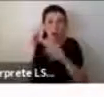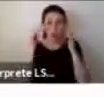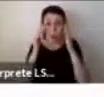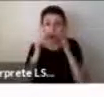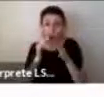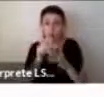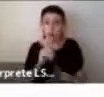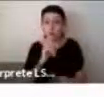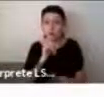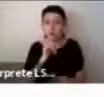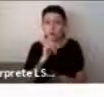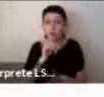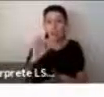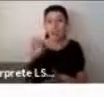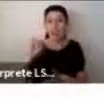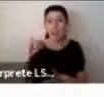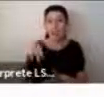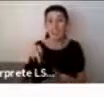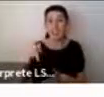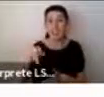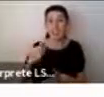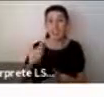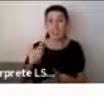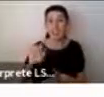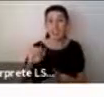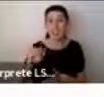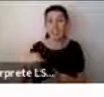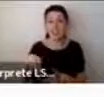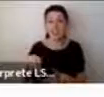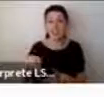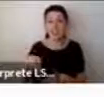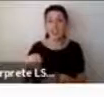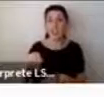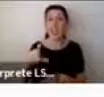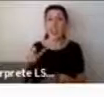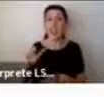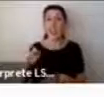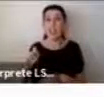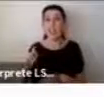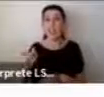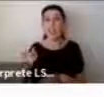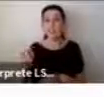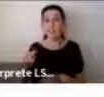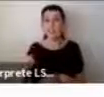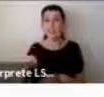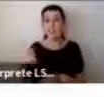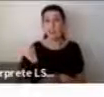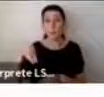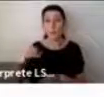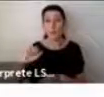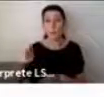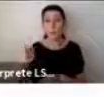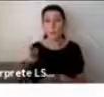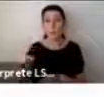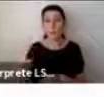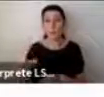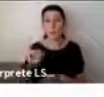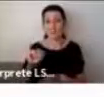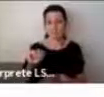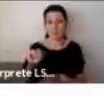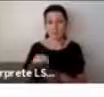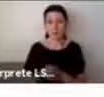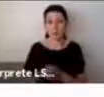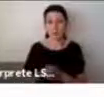también Bill Gates, o incluso Messi. Ya, Messi también es una de las personas que cuando uno habla de repente del